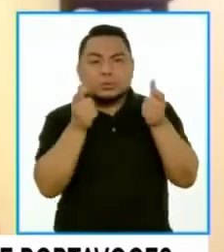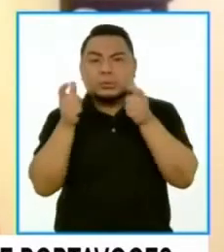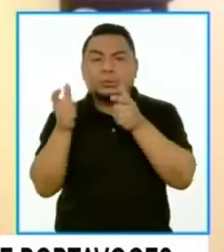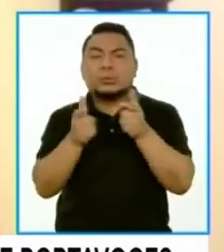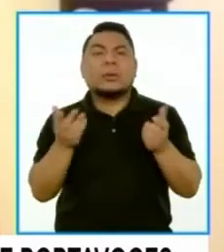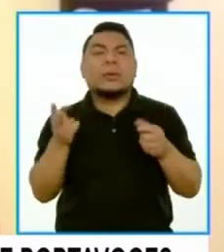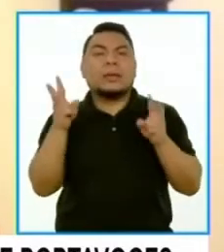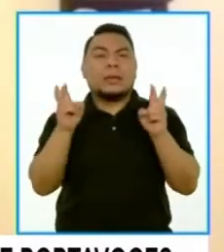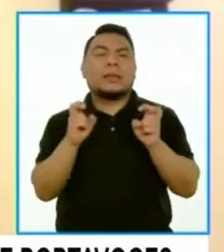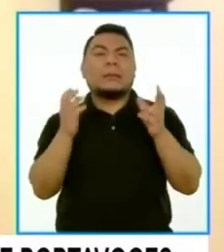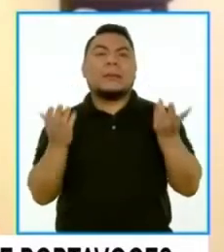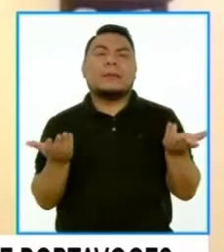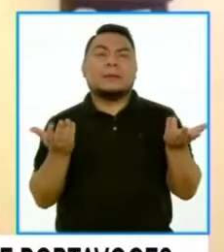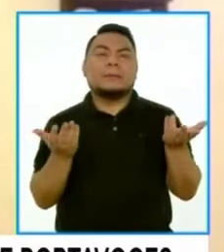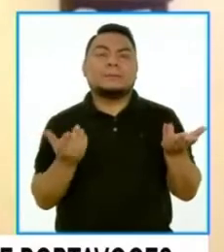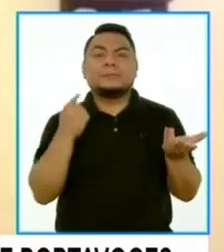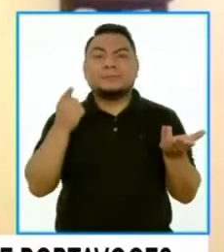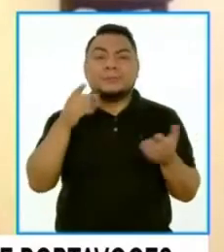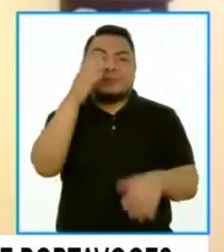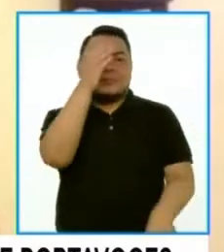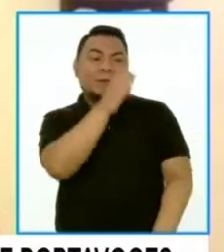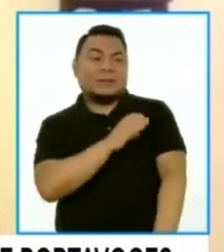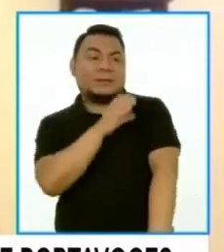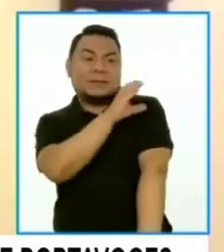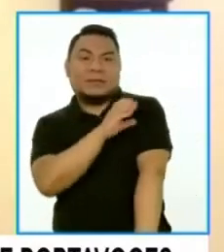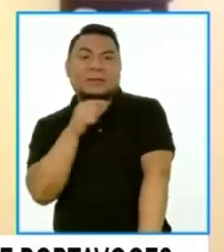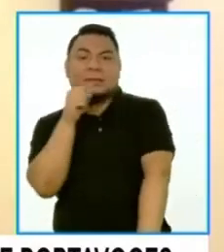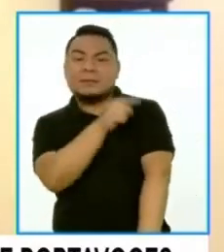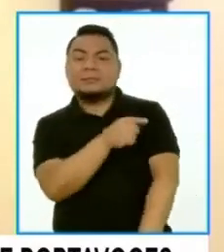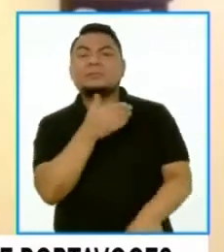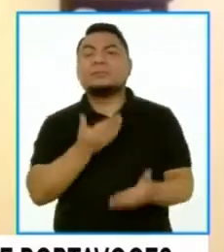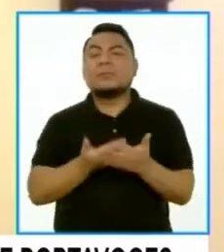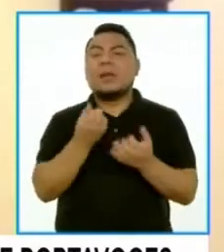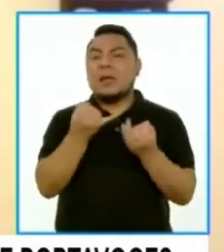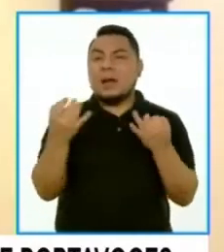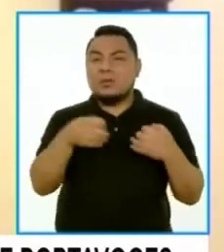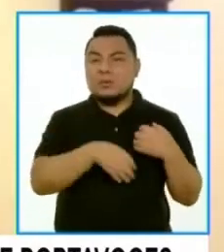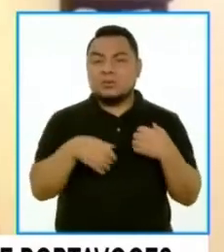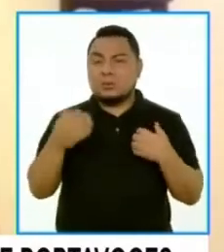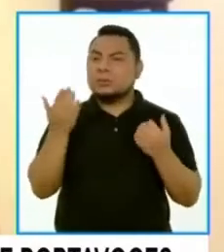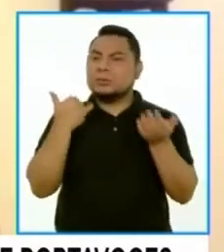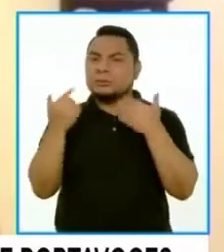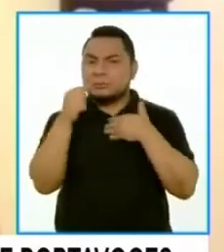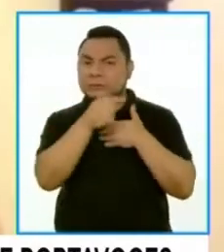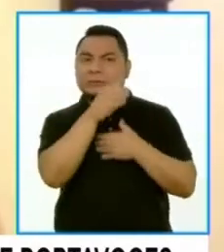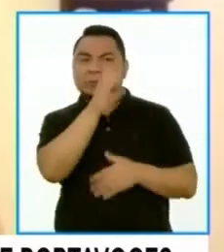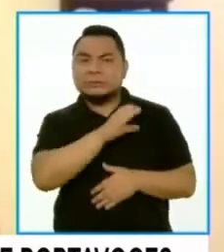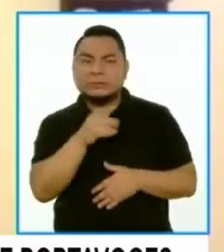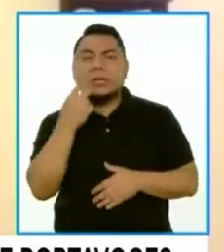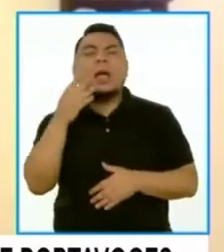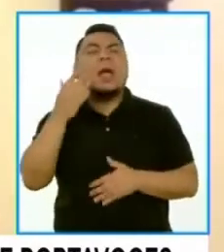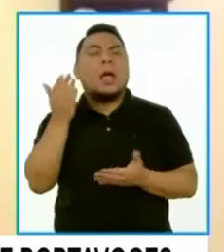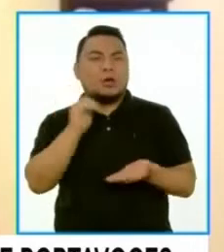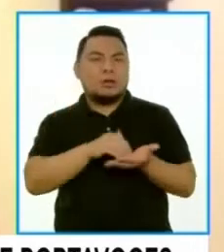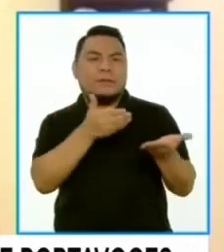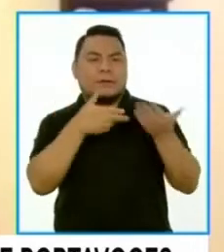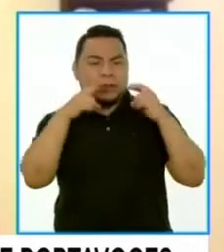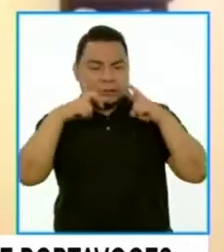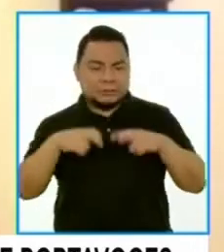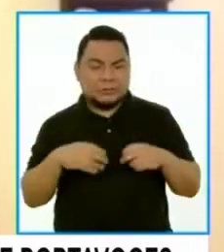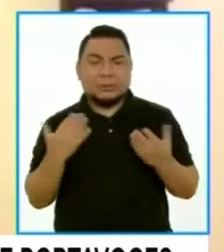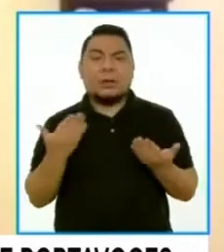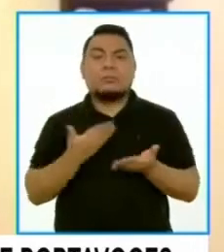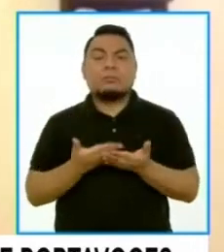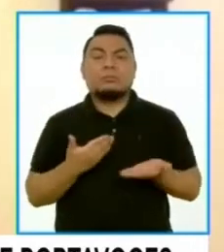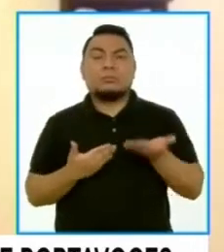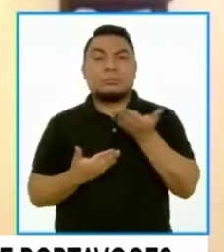tema de las clínicas que lo han propuesto algunos portavoces que creo que hay que revisarlo había una propuesta